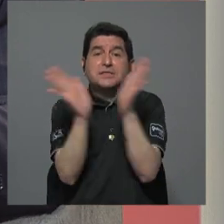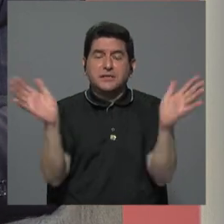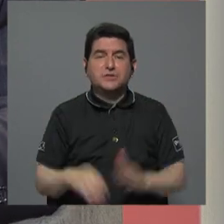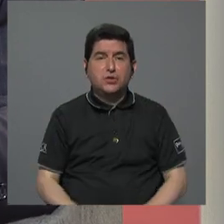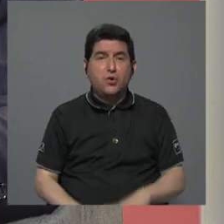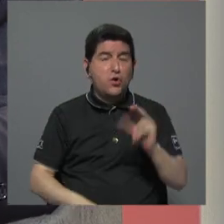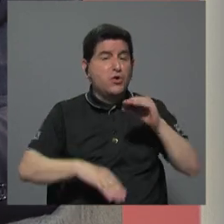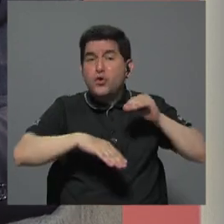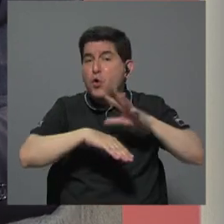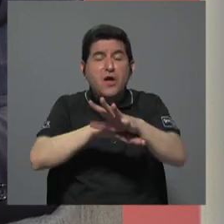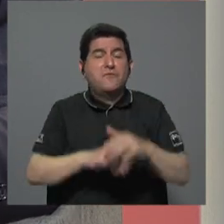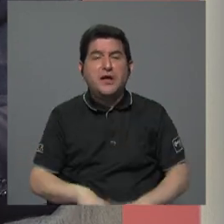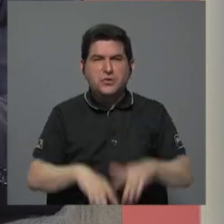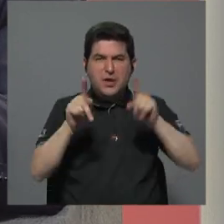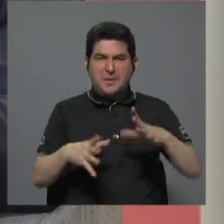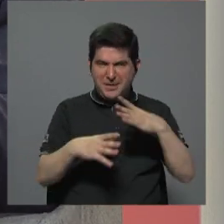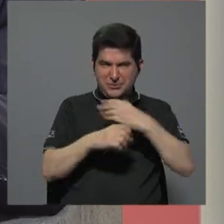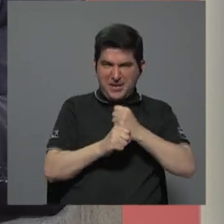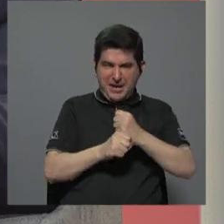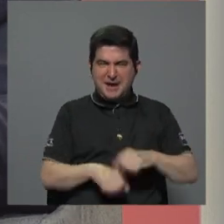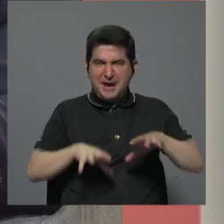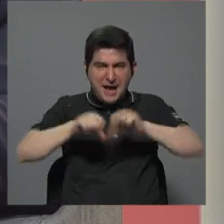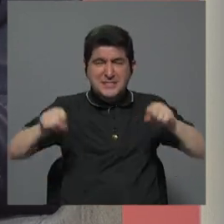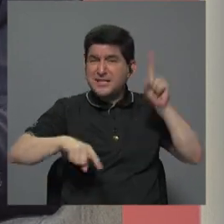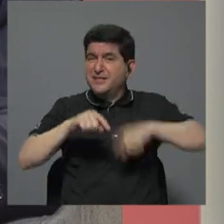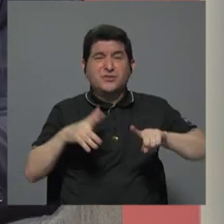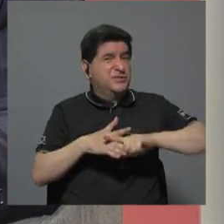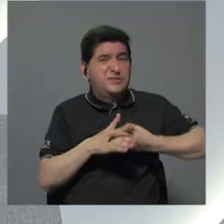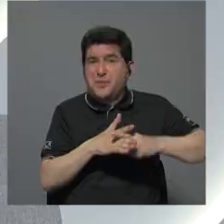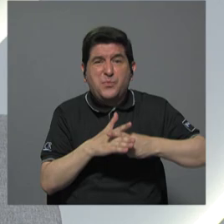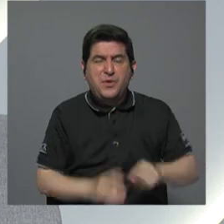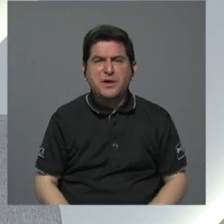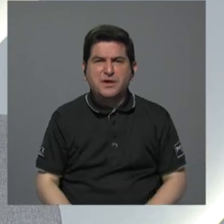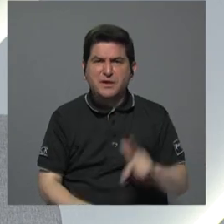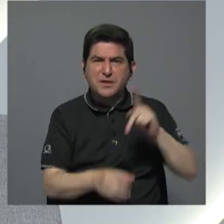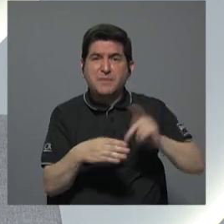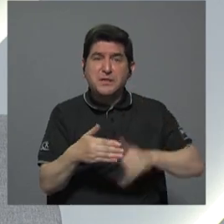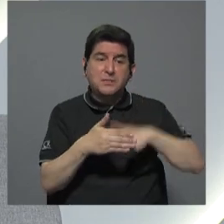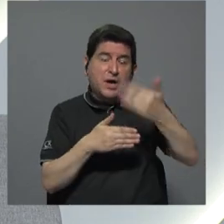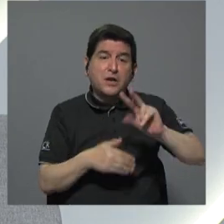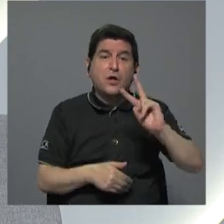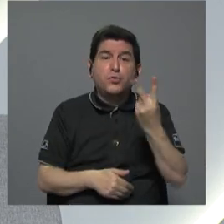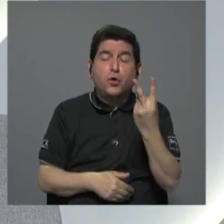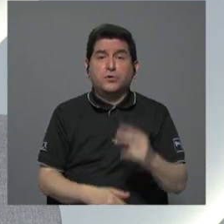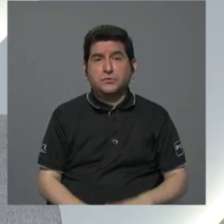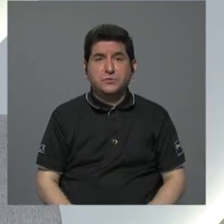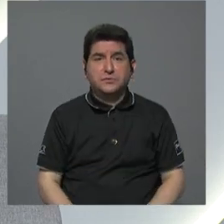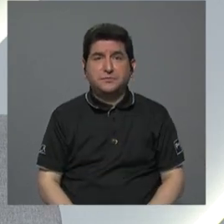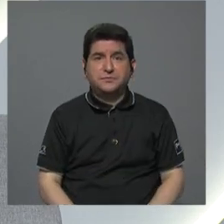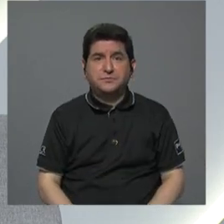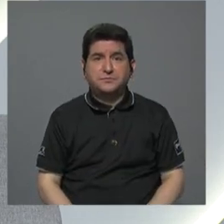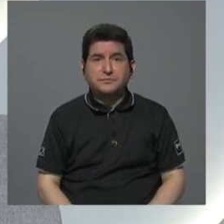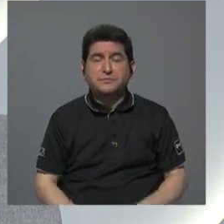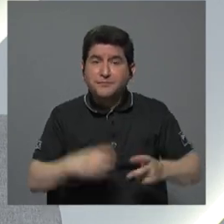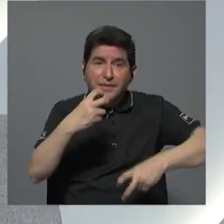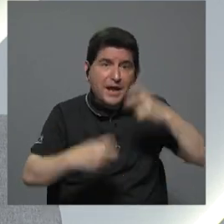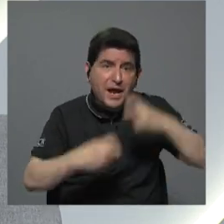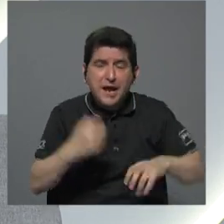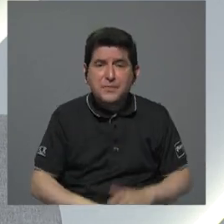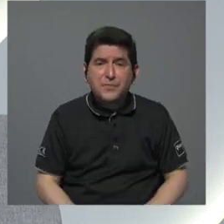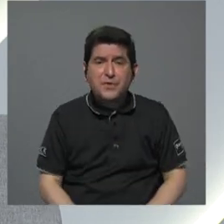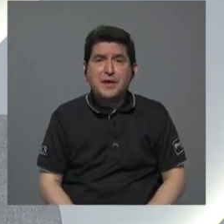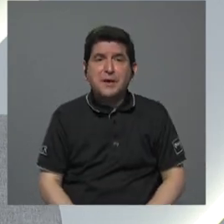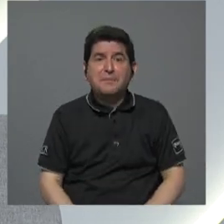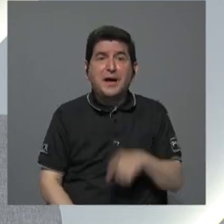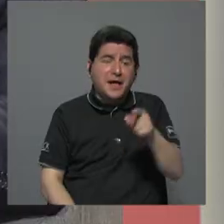términos del corruptor, entonces no vamos a poder arreglar esto. Bueno, pero participarán después otras dos más y si el problema es un mercado